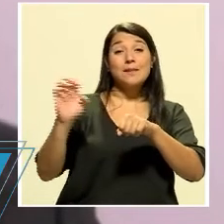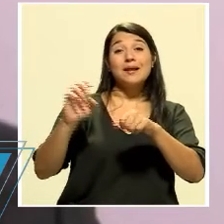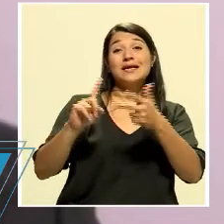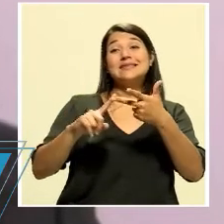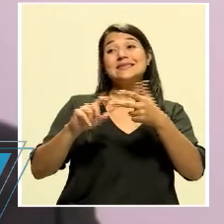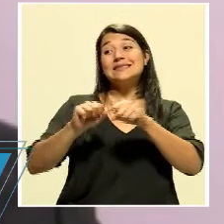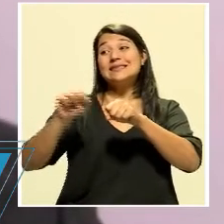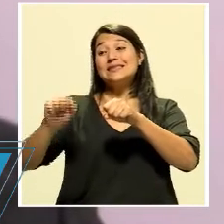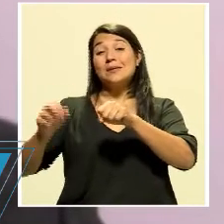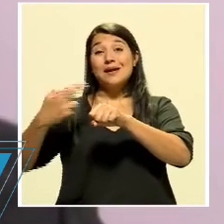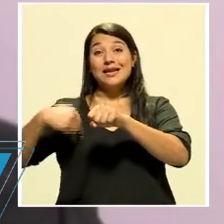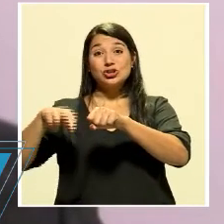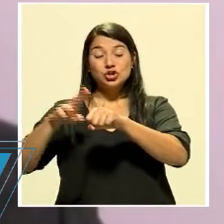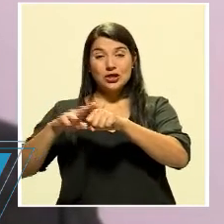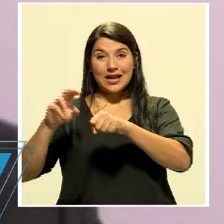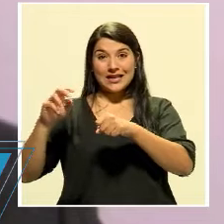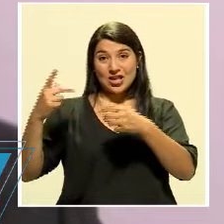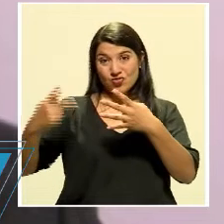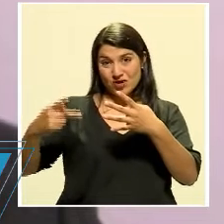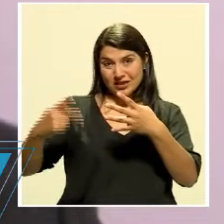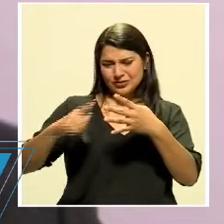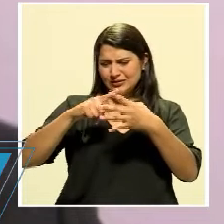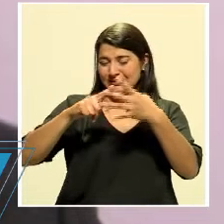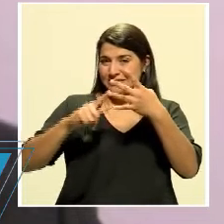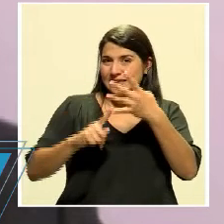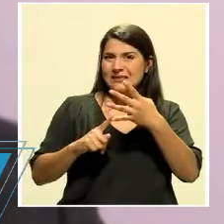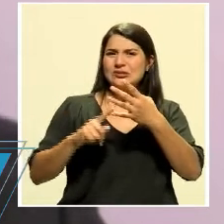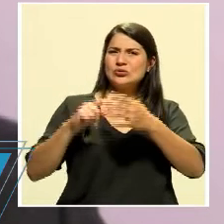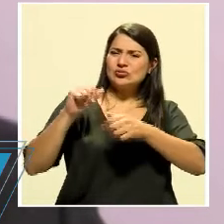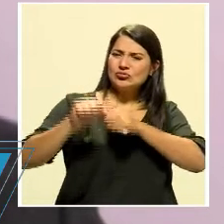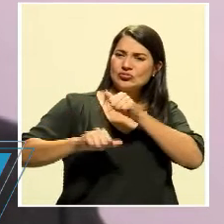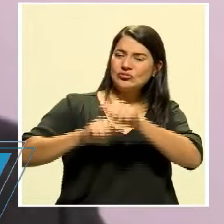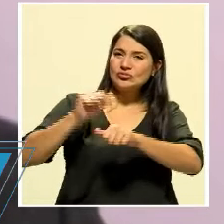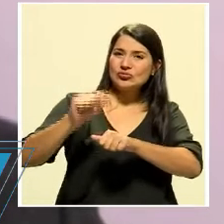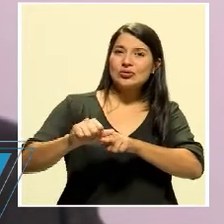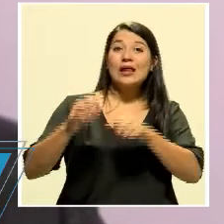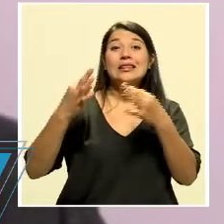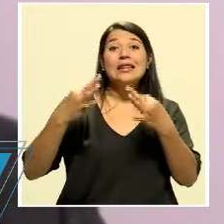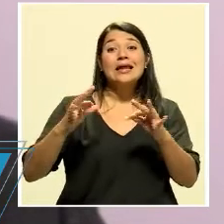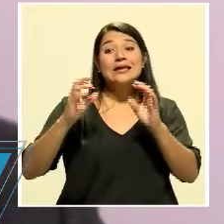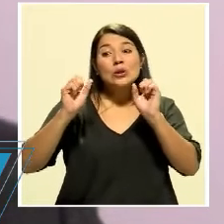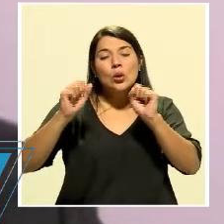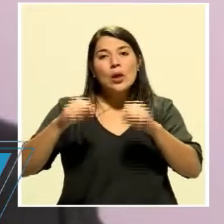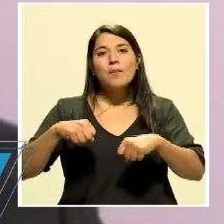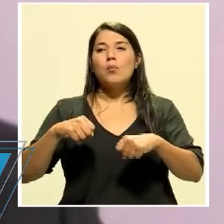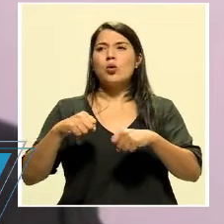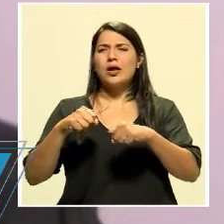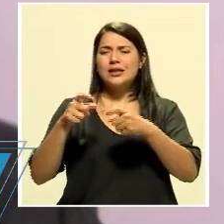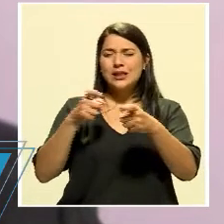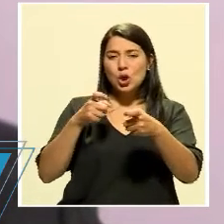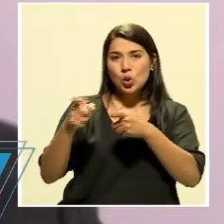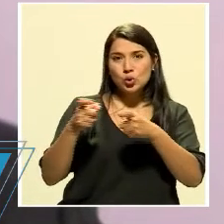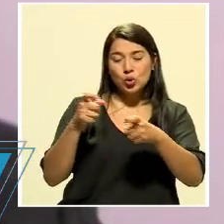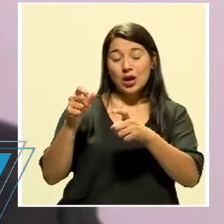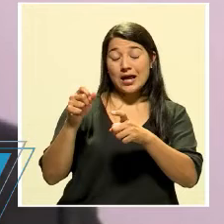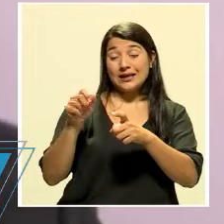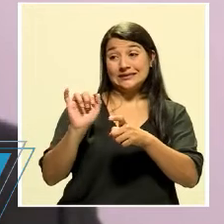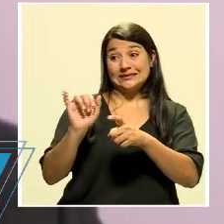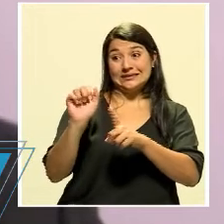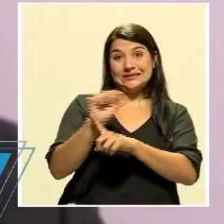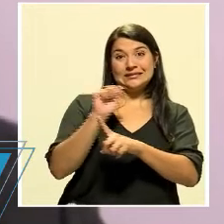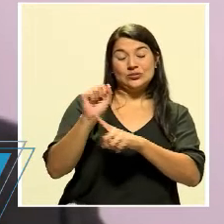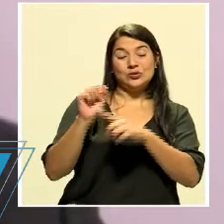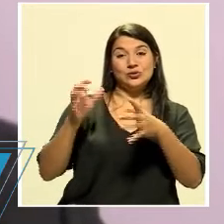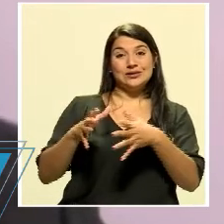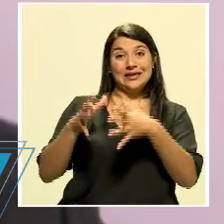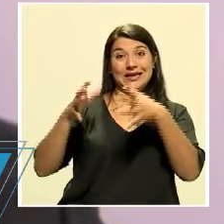Río, que han estado al pie del cañón, como decimos, tratando de darle esa trazabilidad de seguimiento a algo tan grande y tan